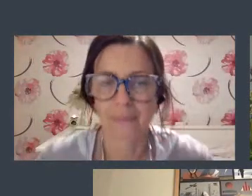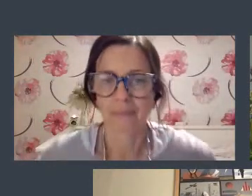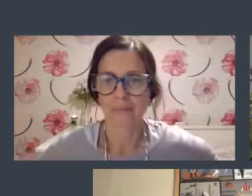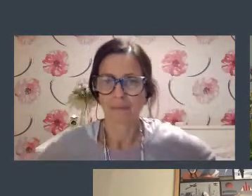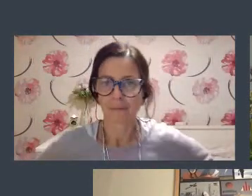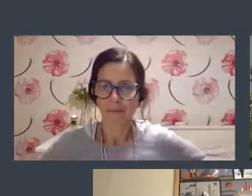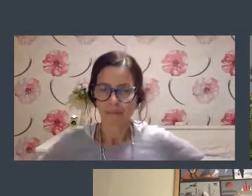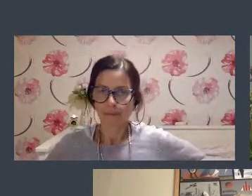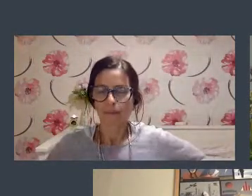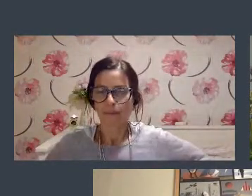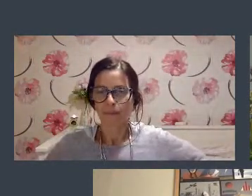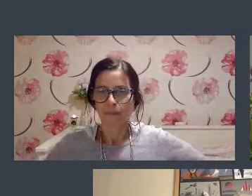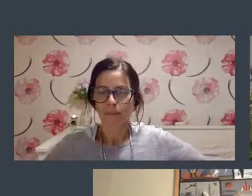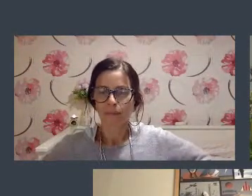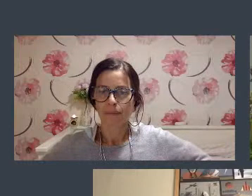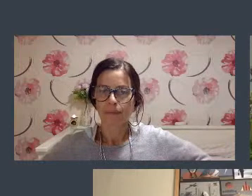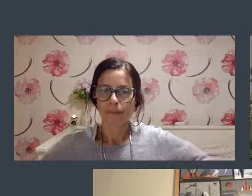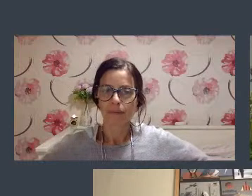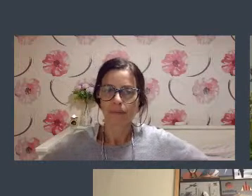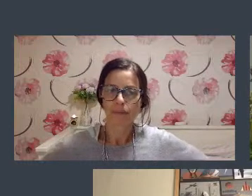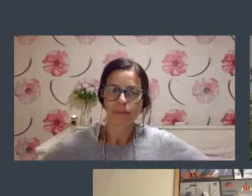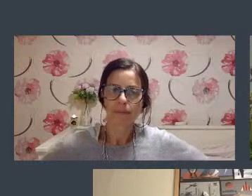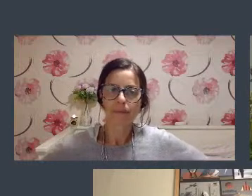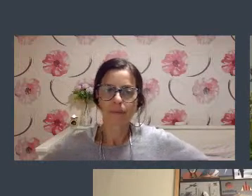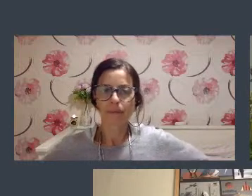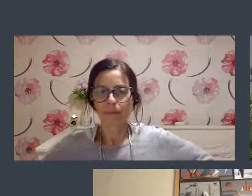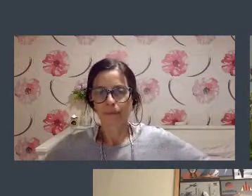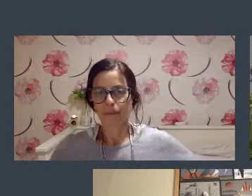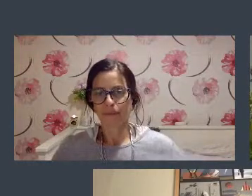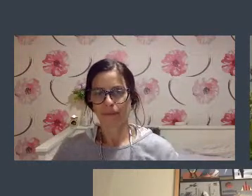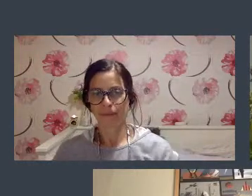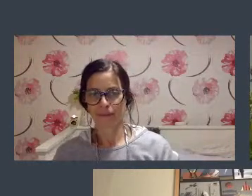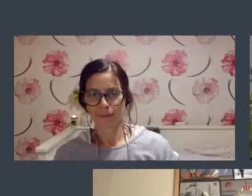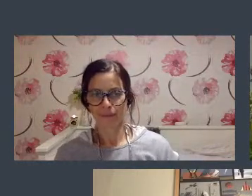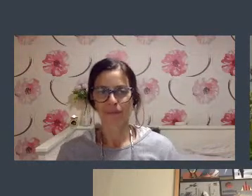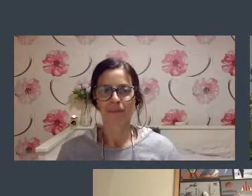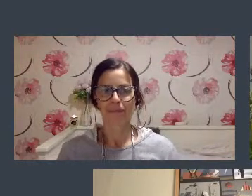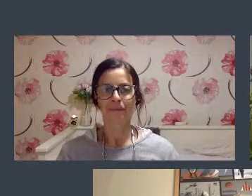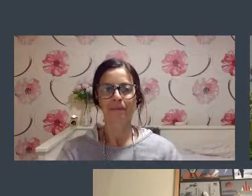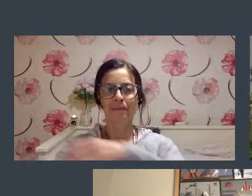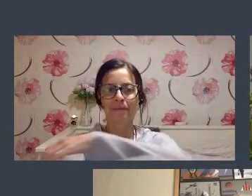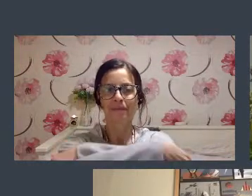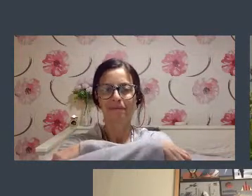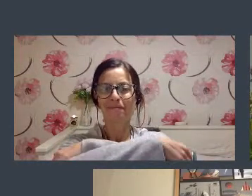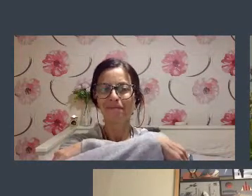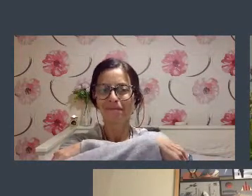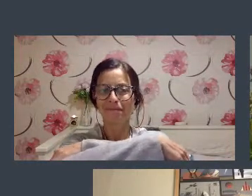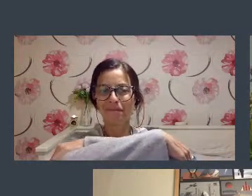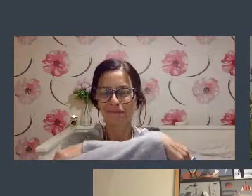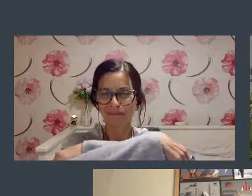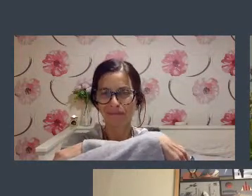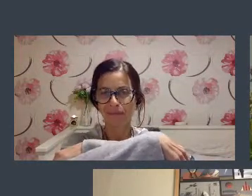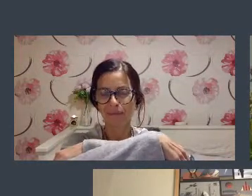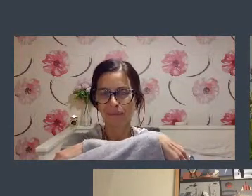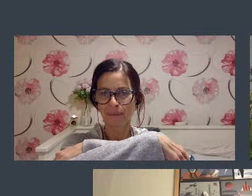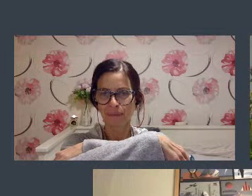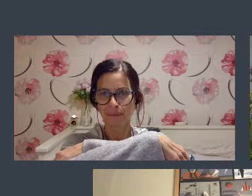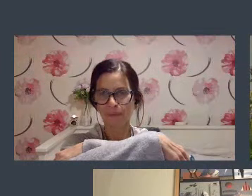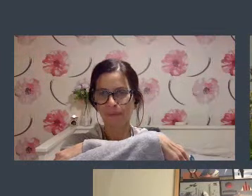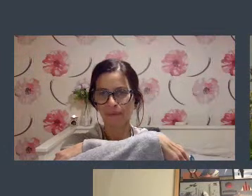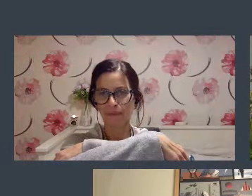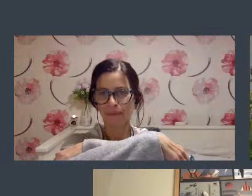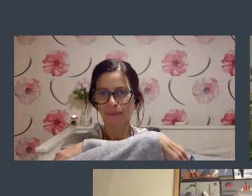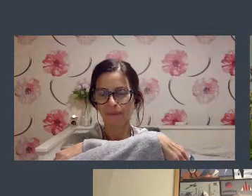bien calificado en los estudios bueno mal de muchos verdad es un consuelo para otros porque no no